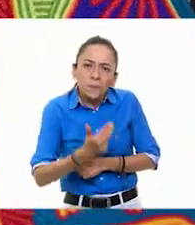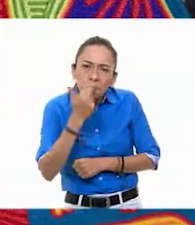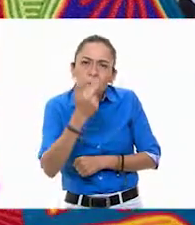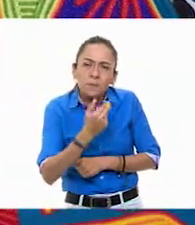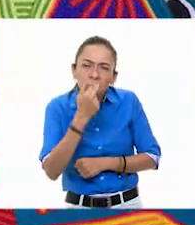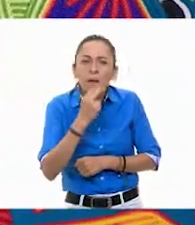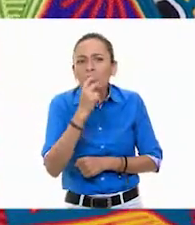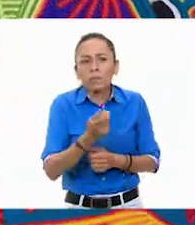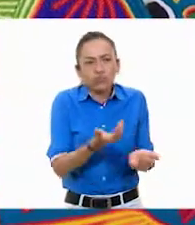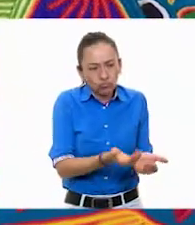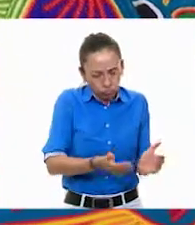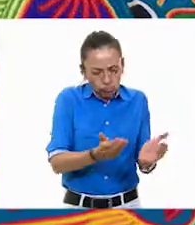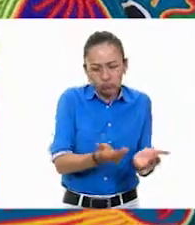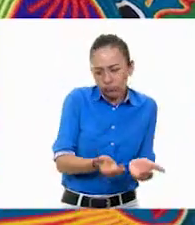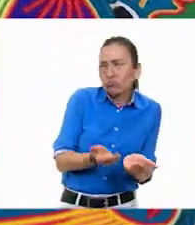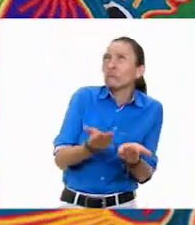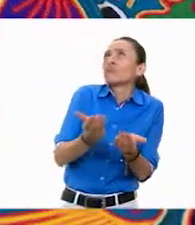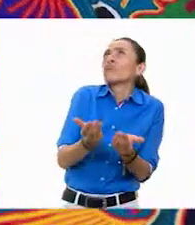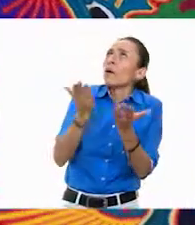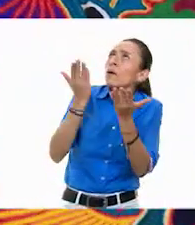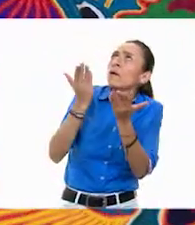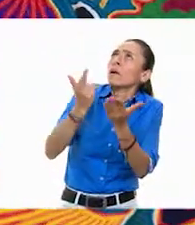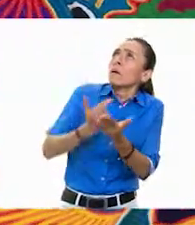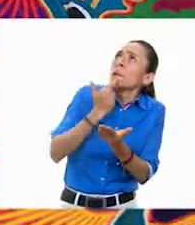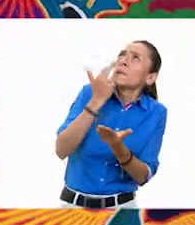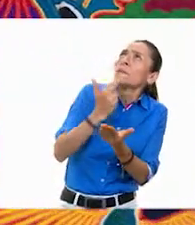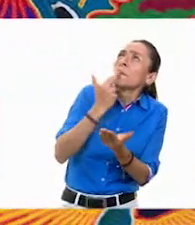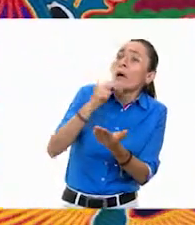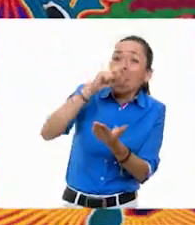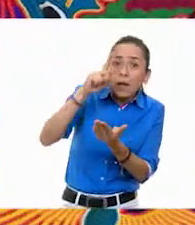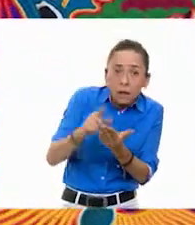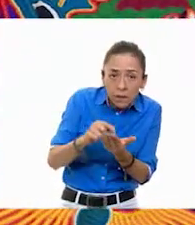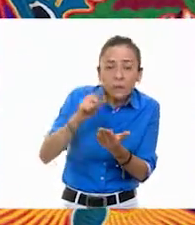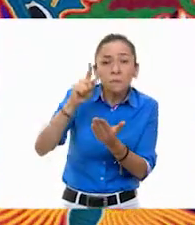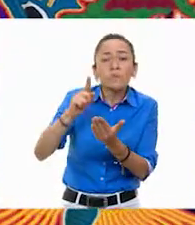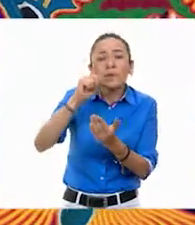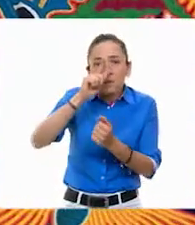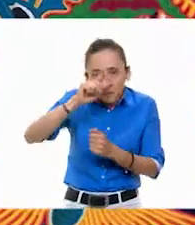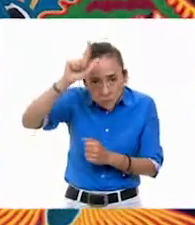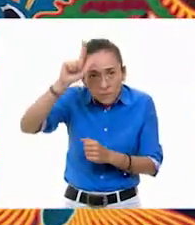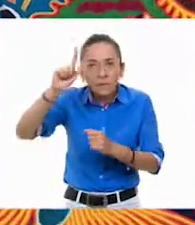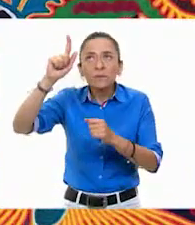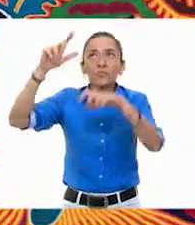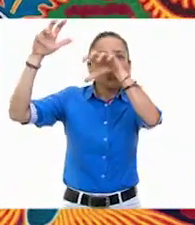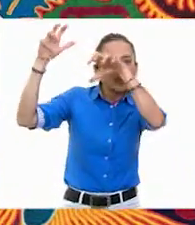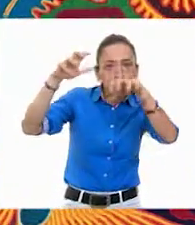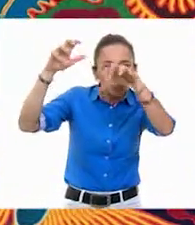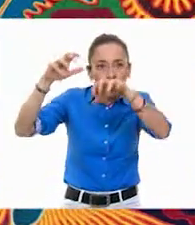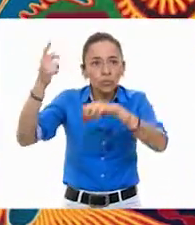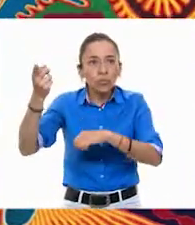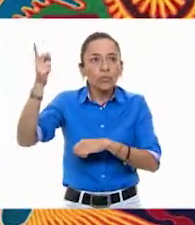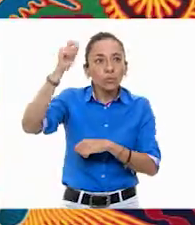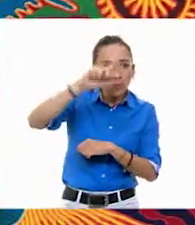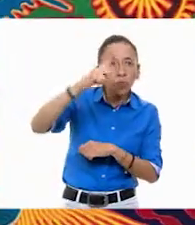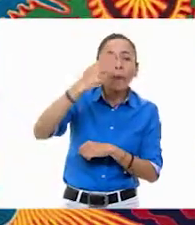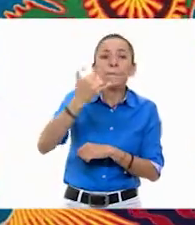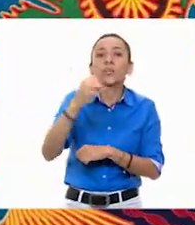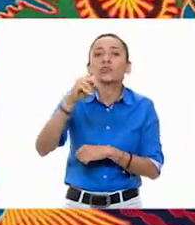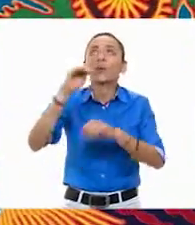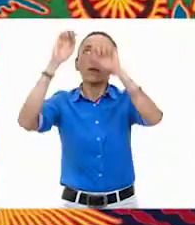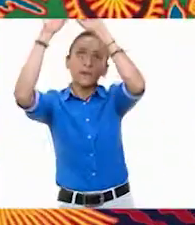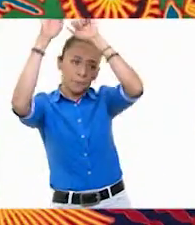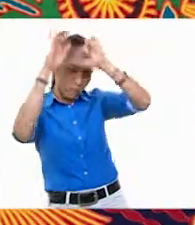de sus ofrendas y recibieron su bendición de los espíritus de la lluvia y del peyote, Oscar.